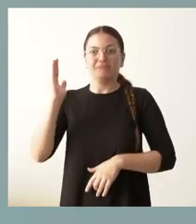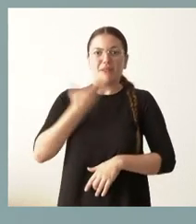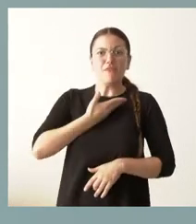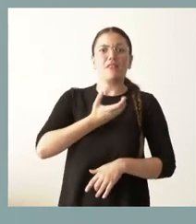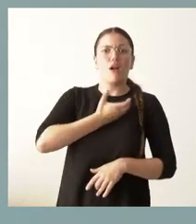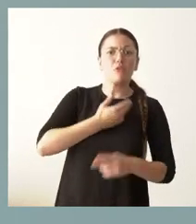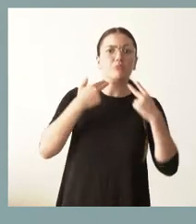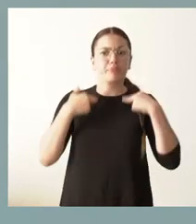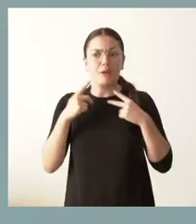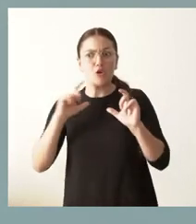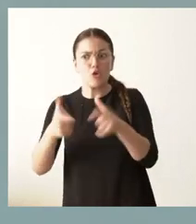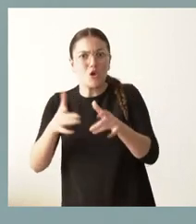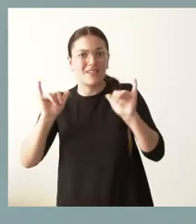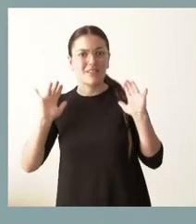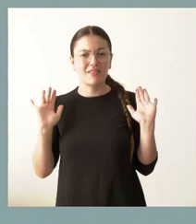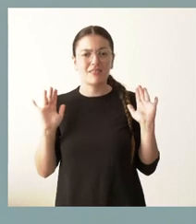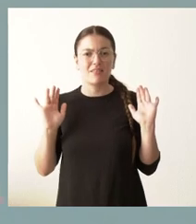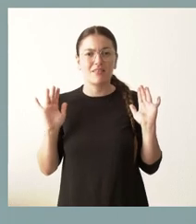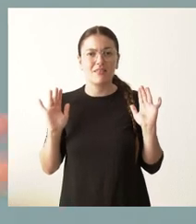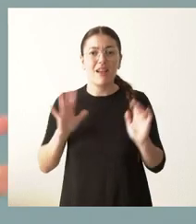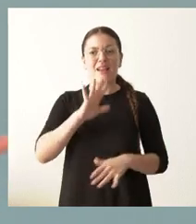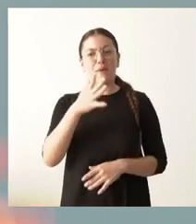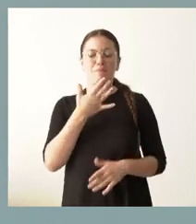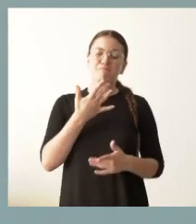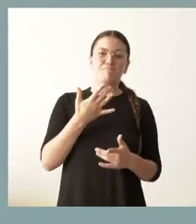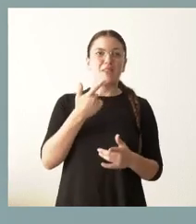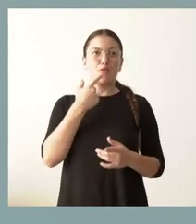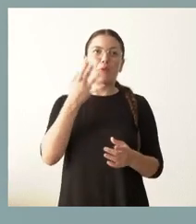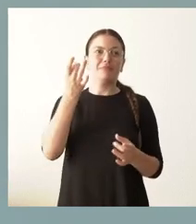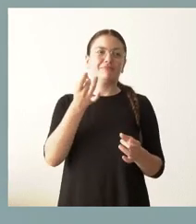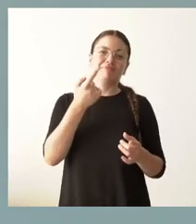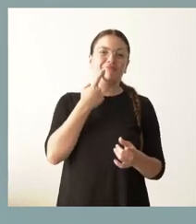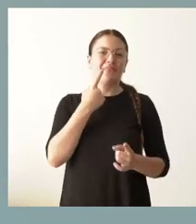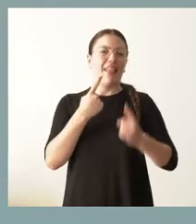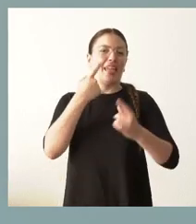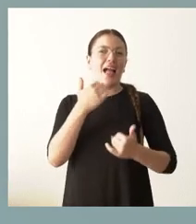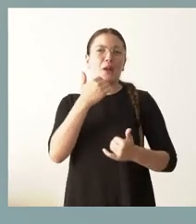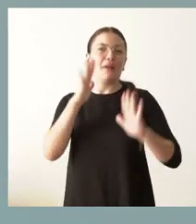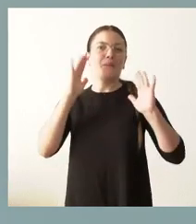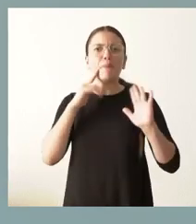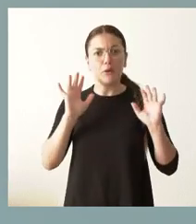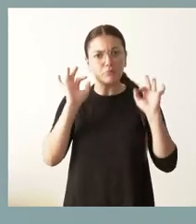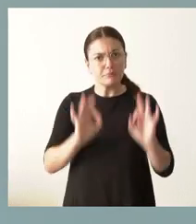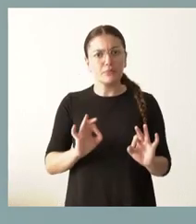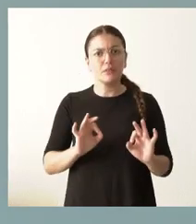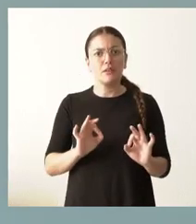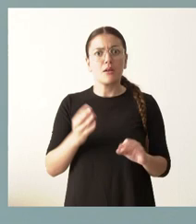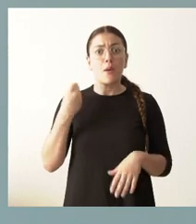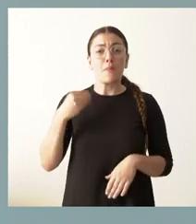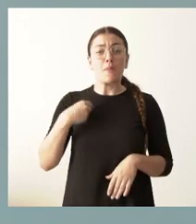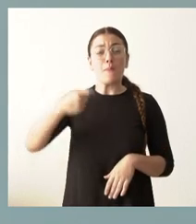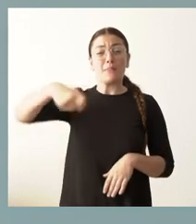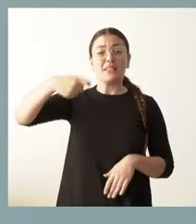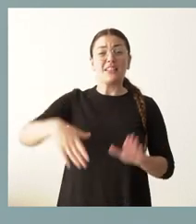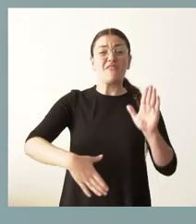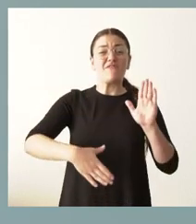a convocar. Quizá suene anécdota, pero no lo es, el hecho de que el propio presidente de la Federación Nacional de Municipios y